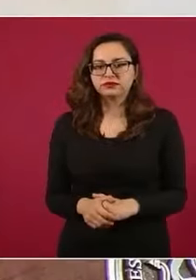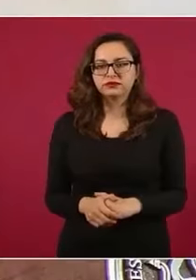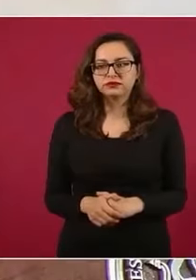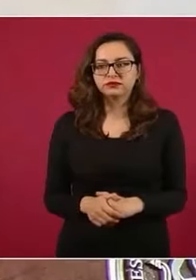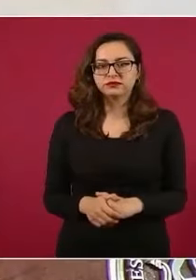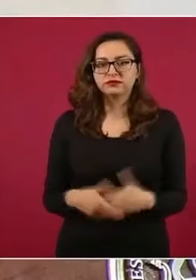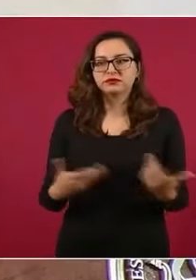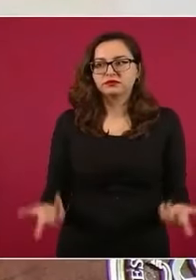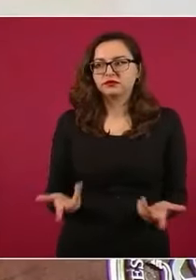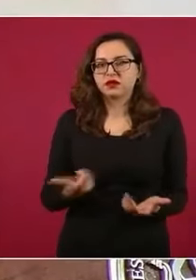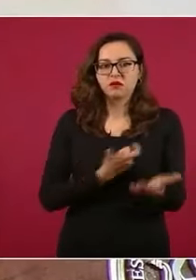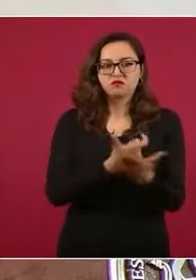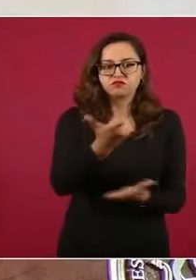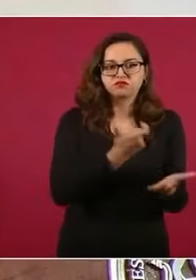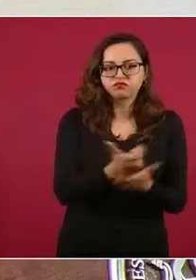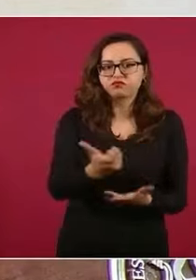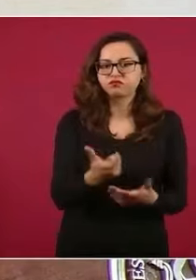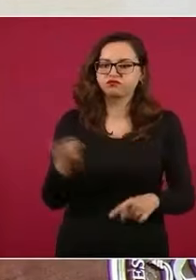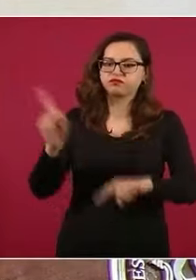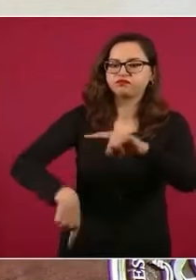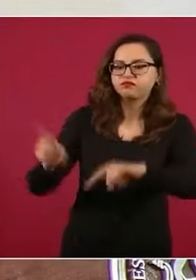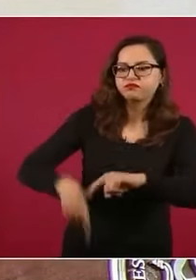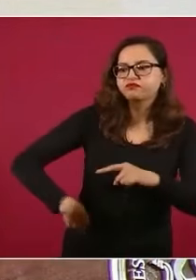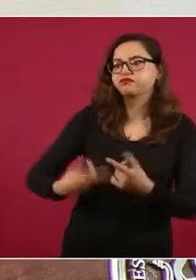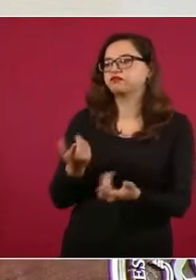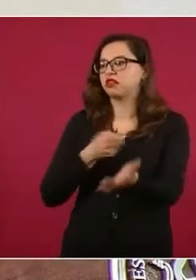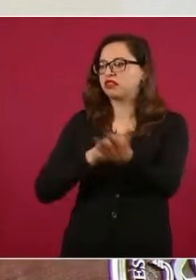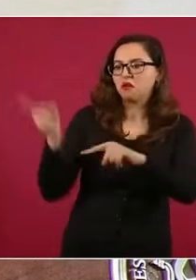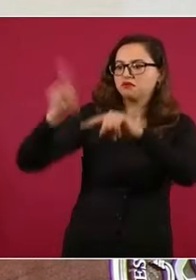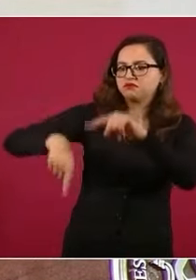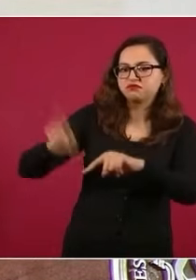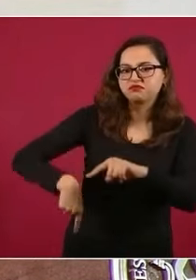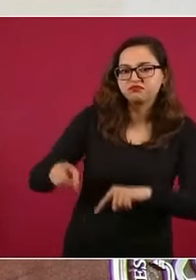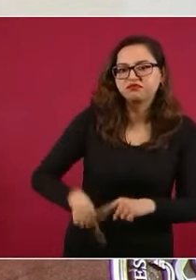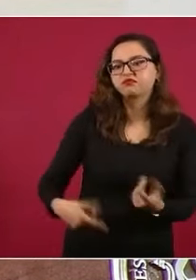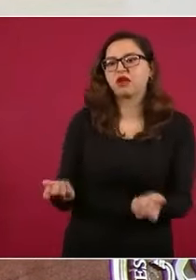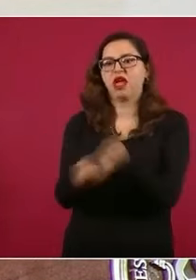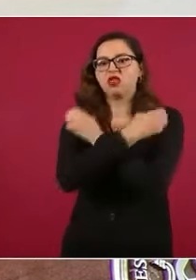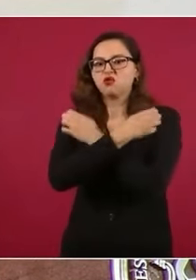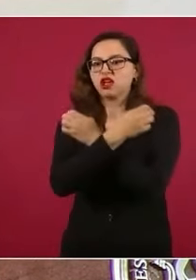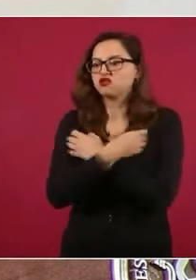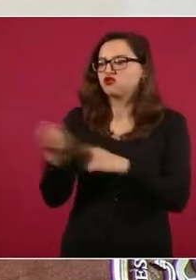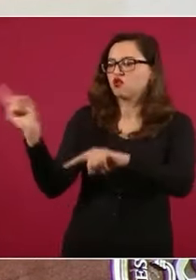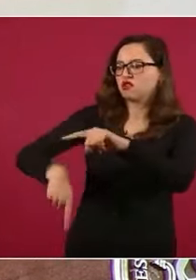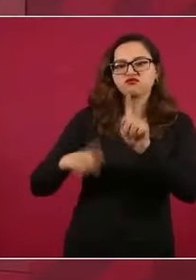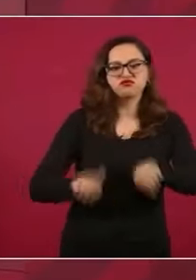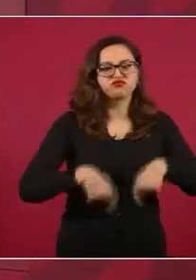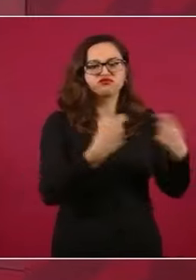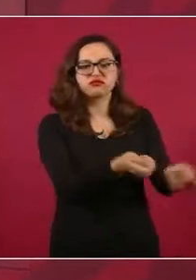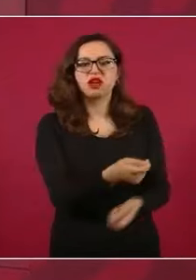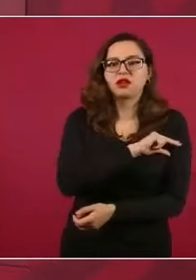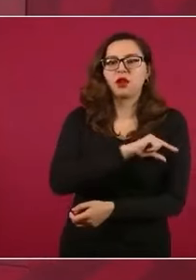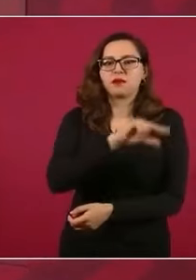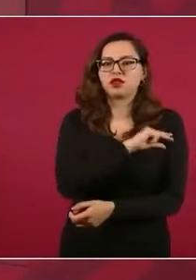era congelar los salarios de los trabajadores, quitar prestaciones a los trabajadores, privatizar la educación, privatizar la salud y